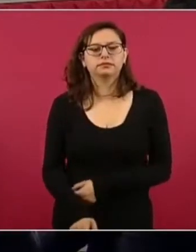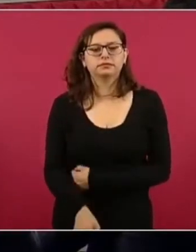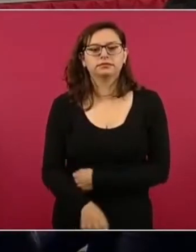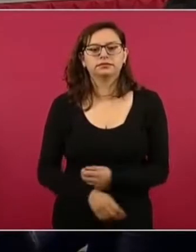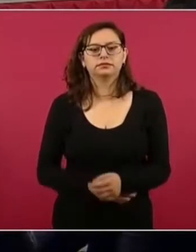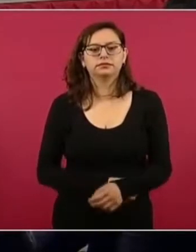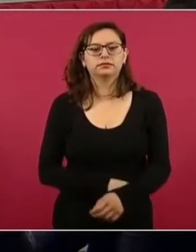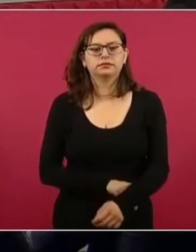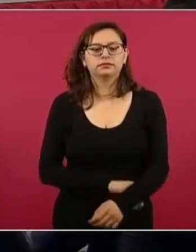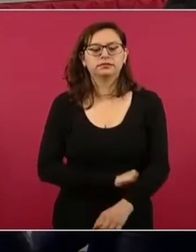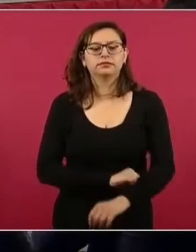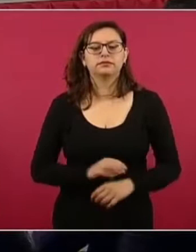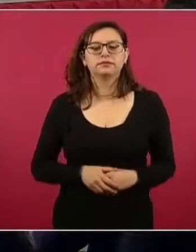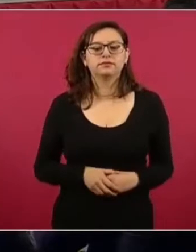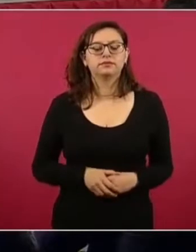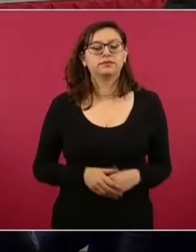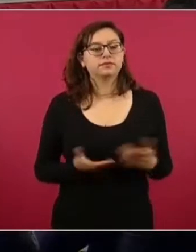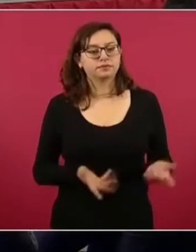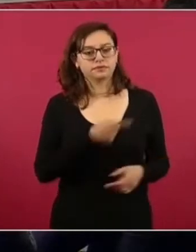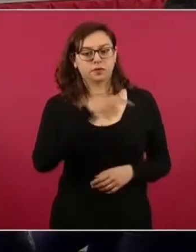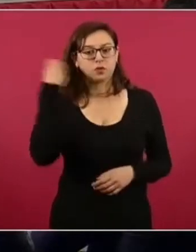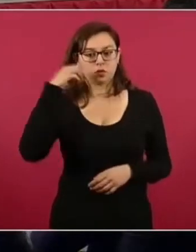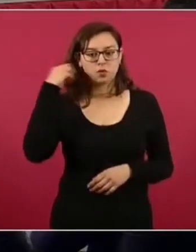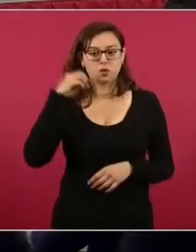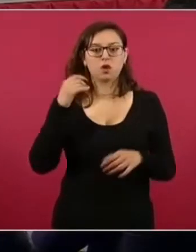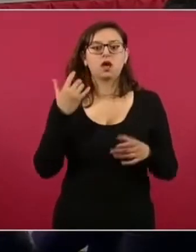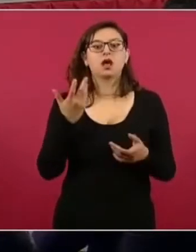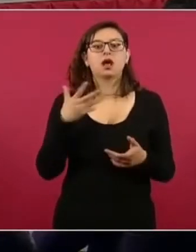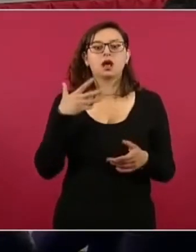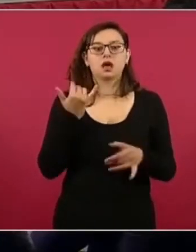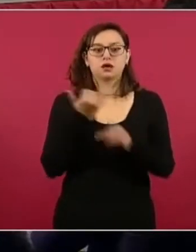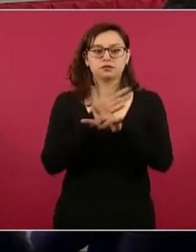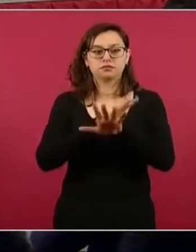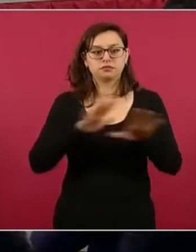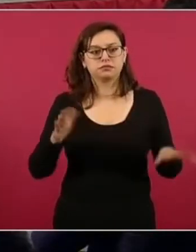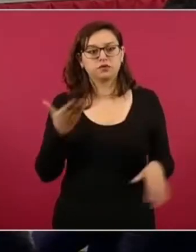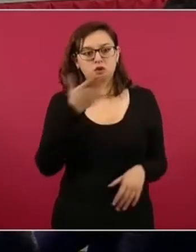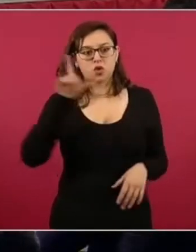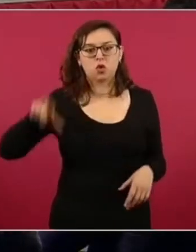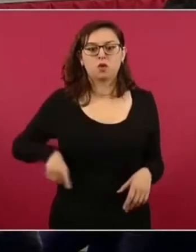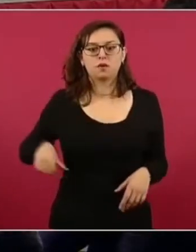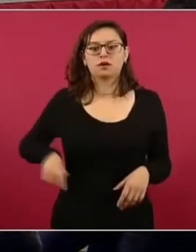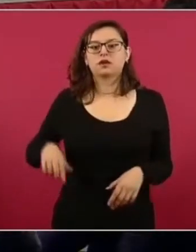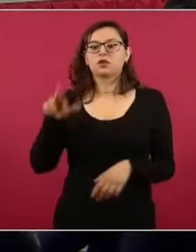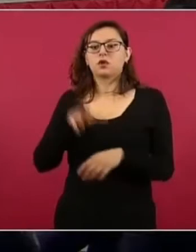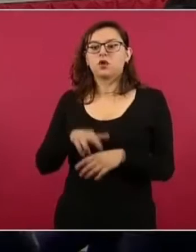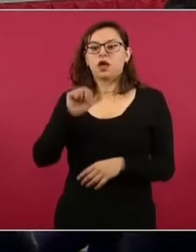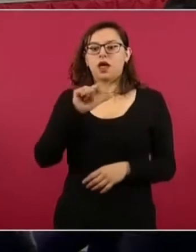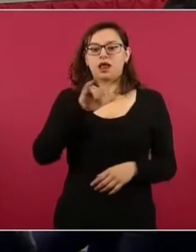Oaxaca. Ahora, el ciudadano gobernador Alejandro Murat